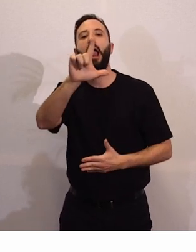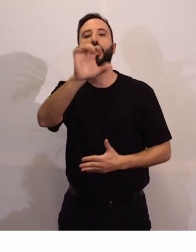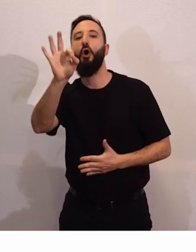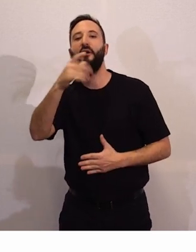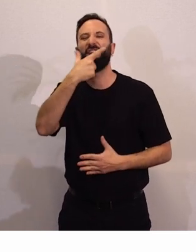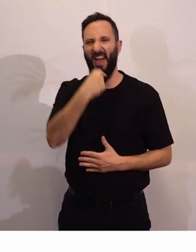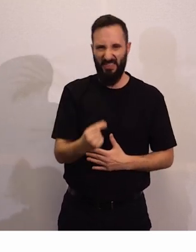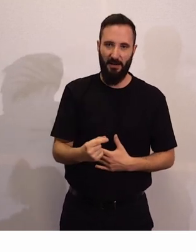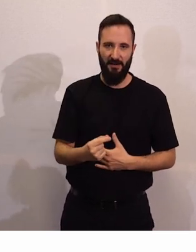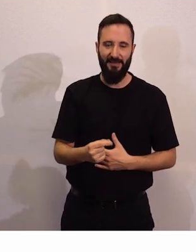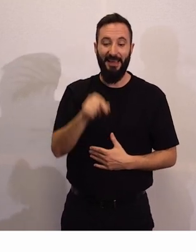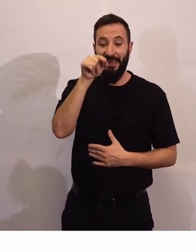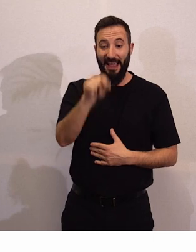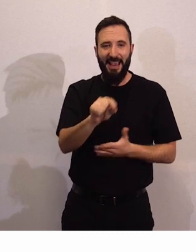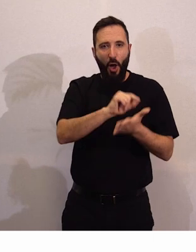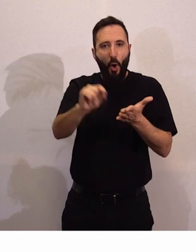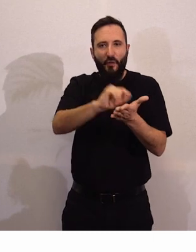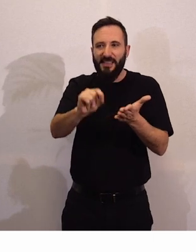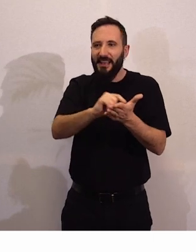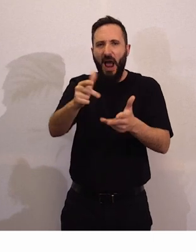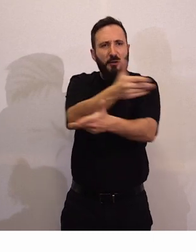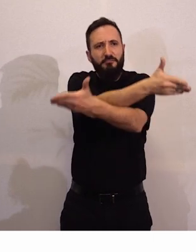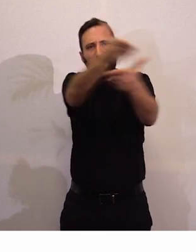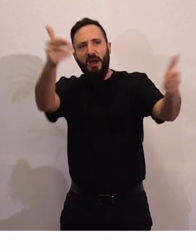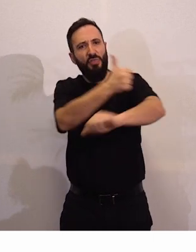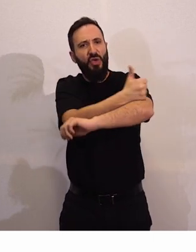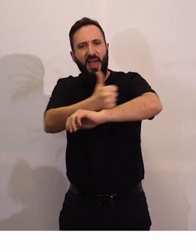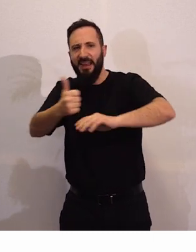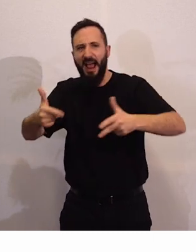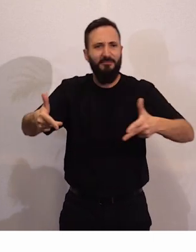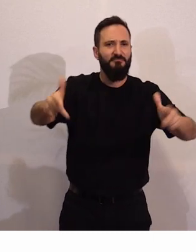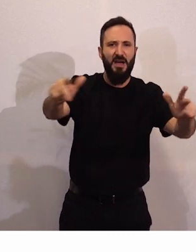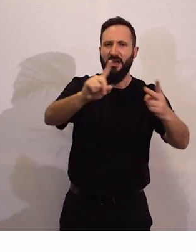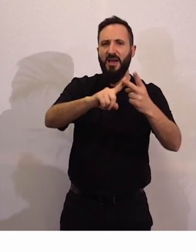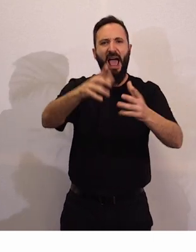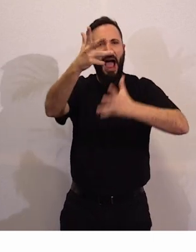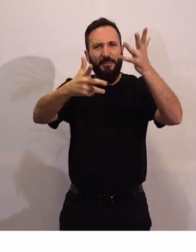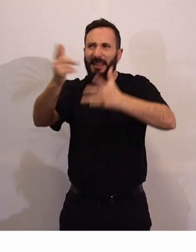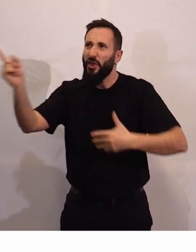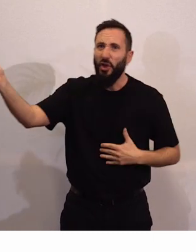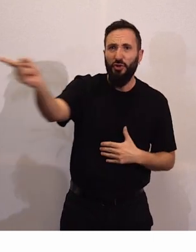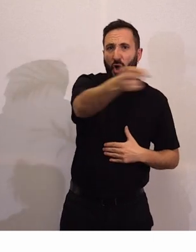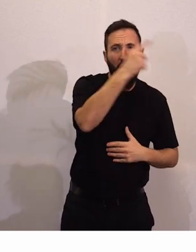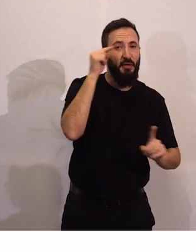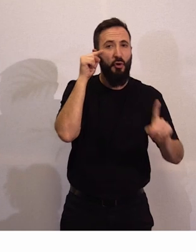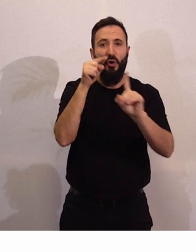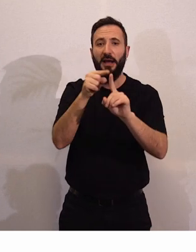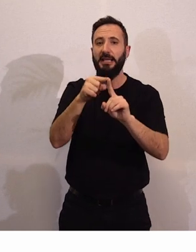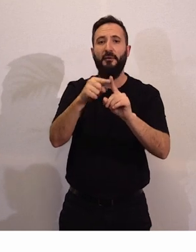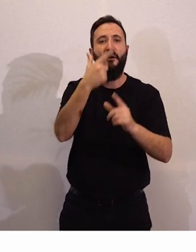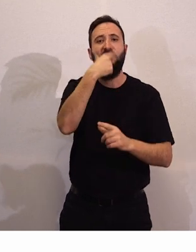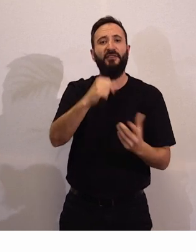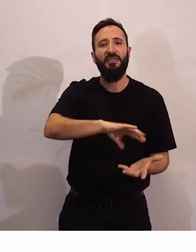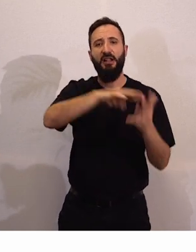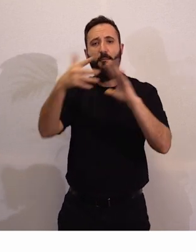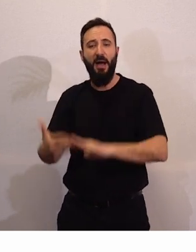está a disposición de toda la ciudadanía de todas las administraciones para que España sea más fácil para que hacer la declaración de